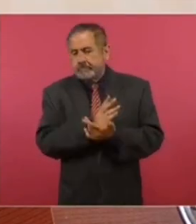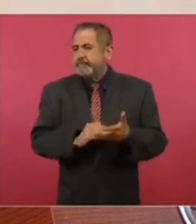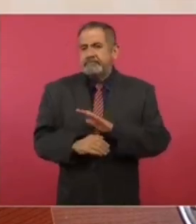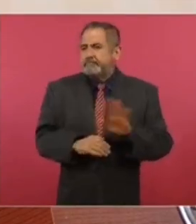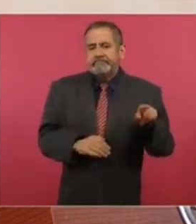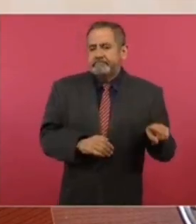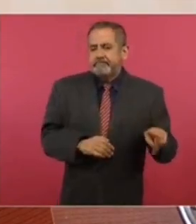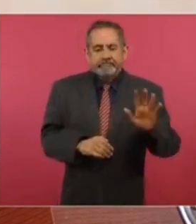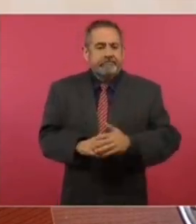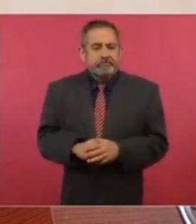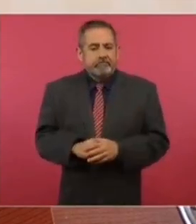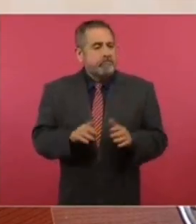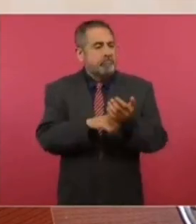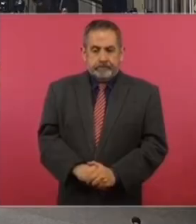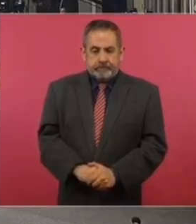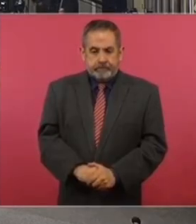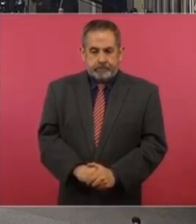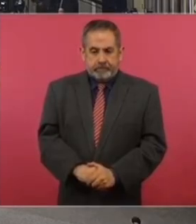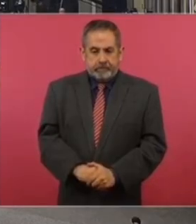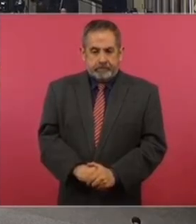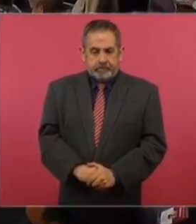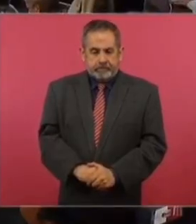de cómo han querido engañar.